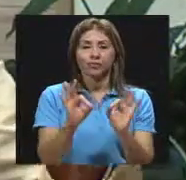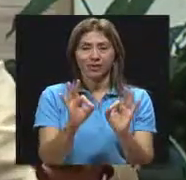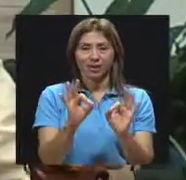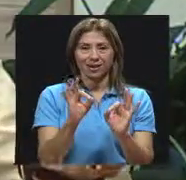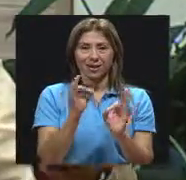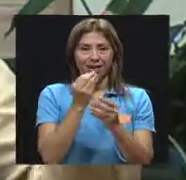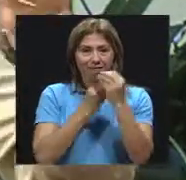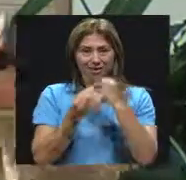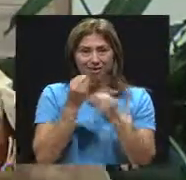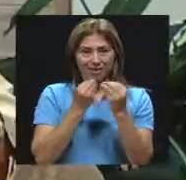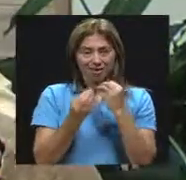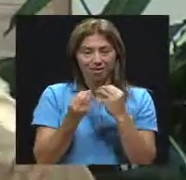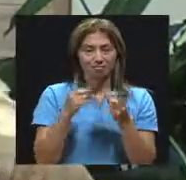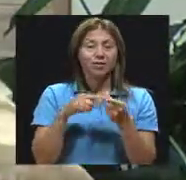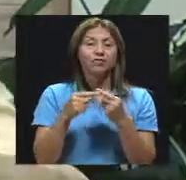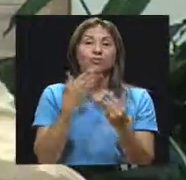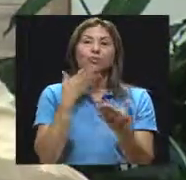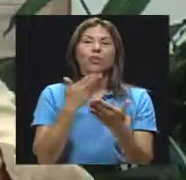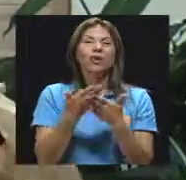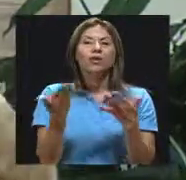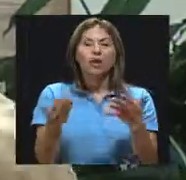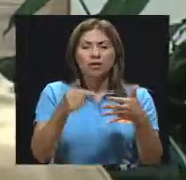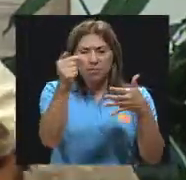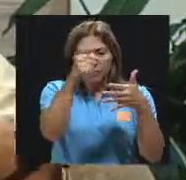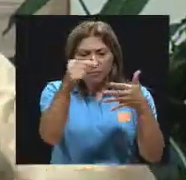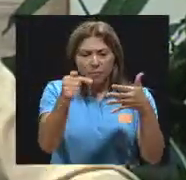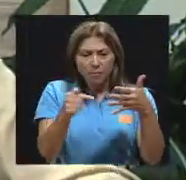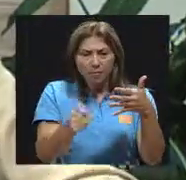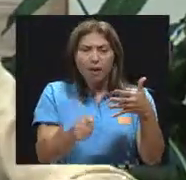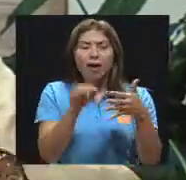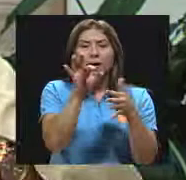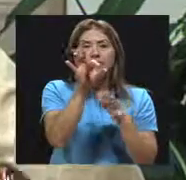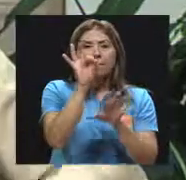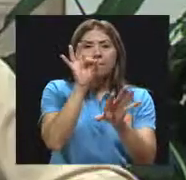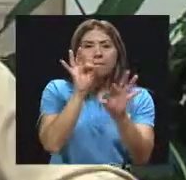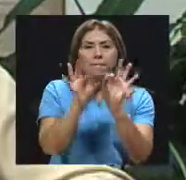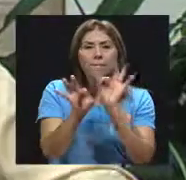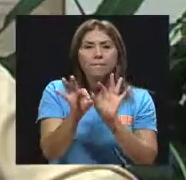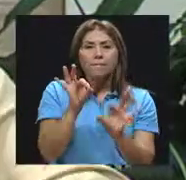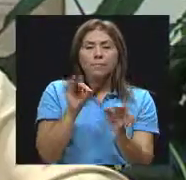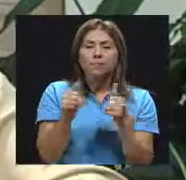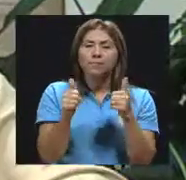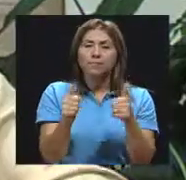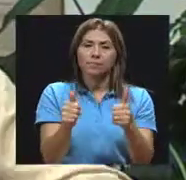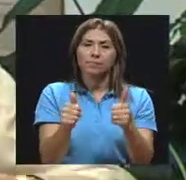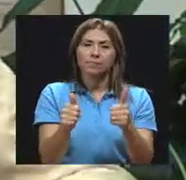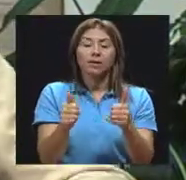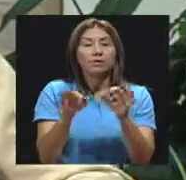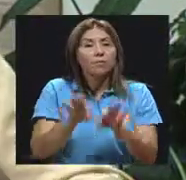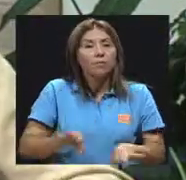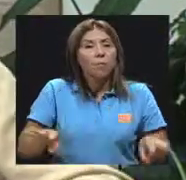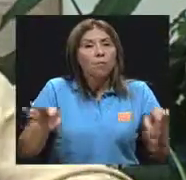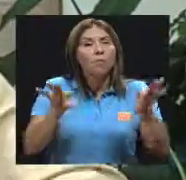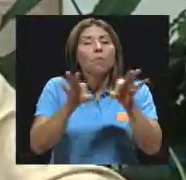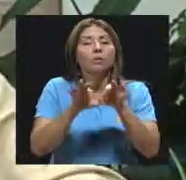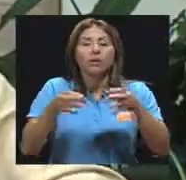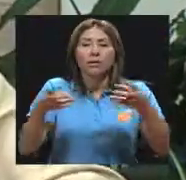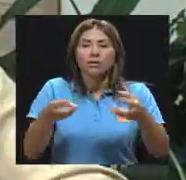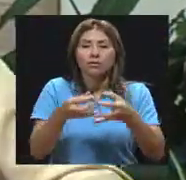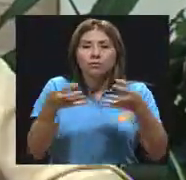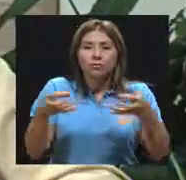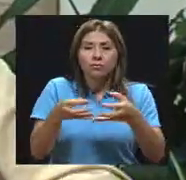Entonces, lo bueno es hacer una buena selección de los diferentes grupos. Es importante que haya ensalada, que haya vegetales.